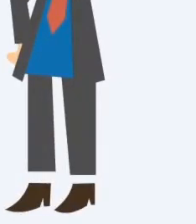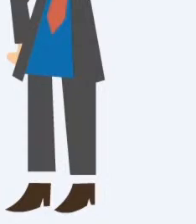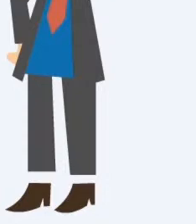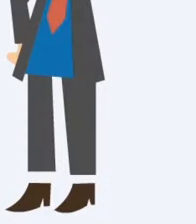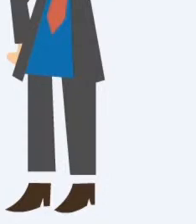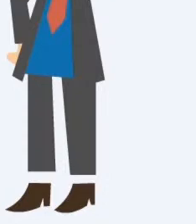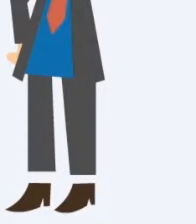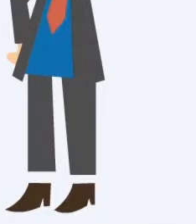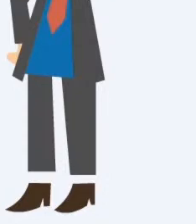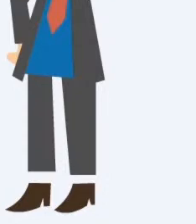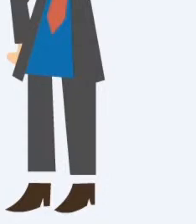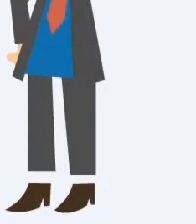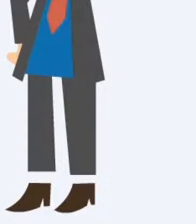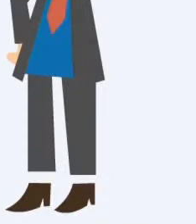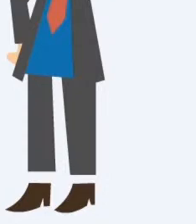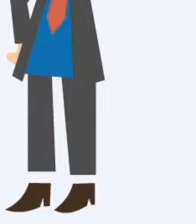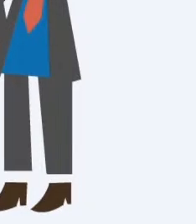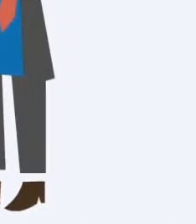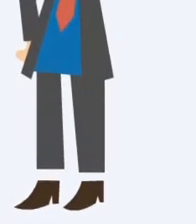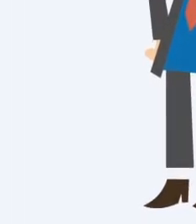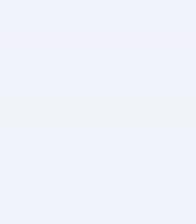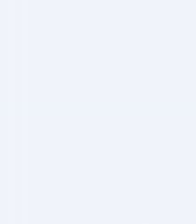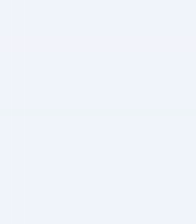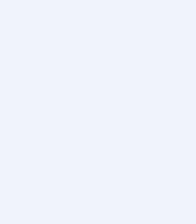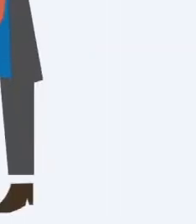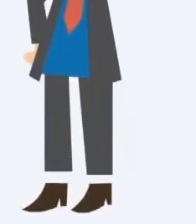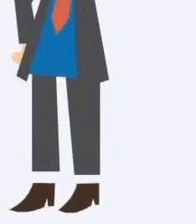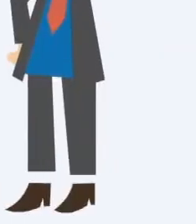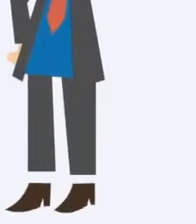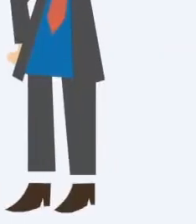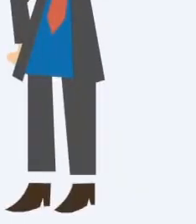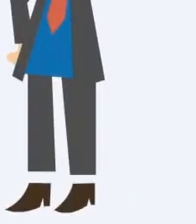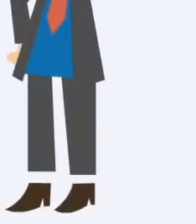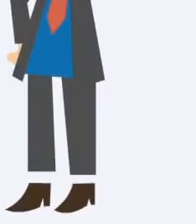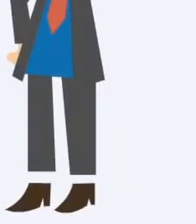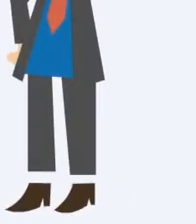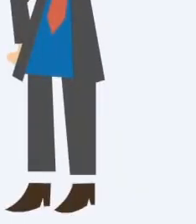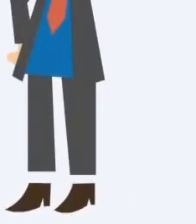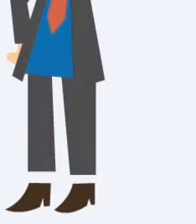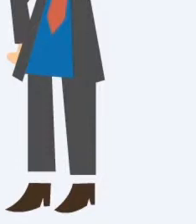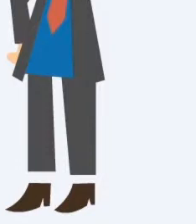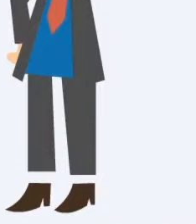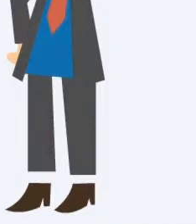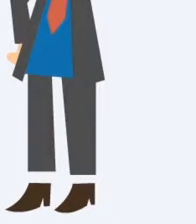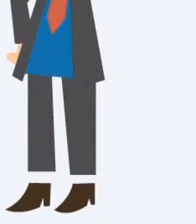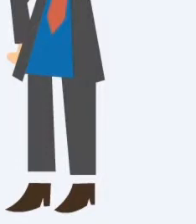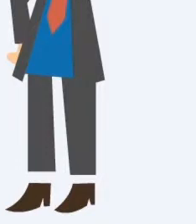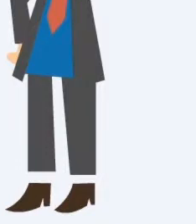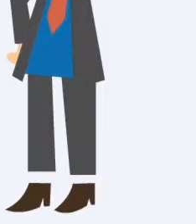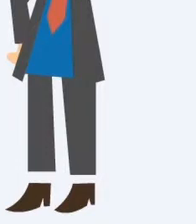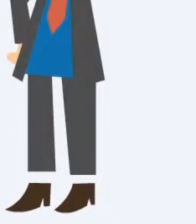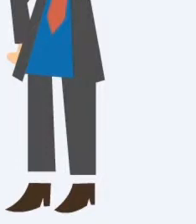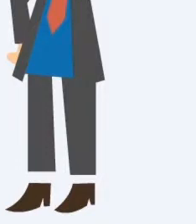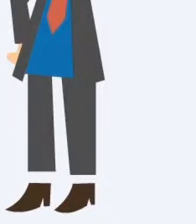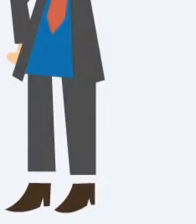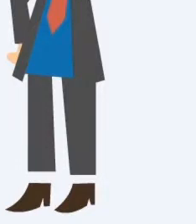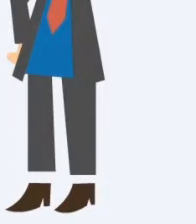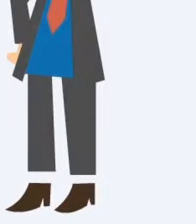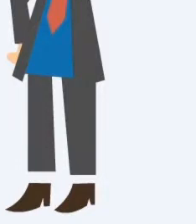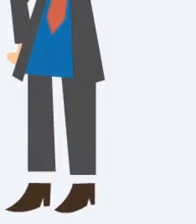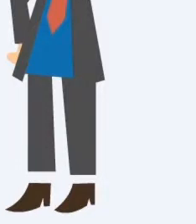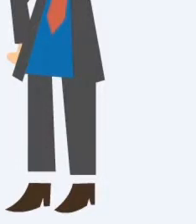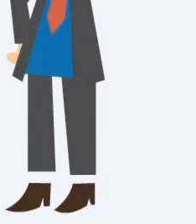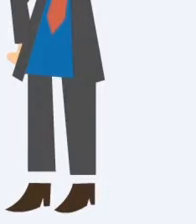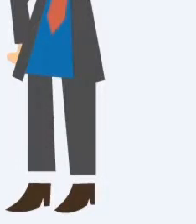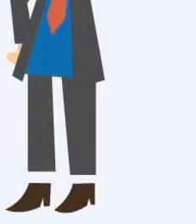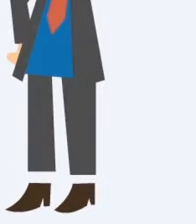de movimiento y dos juegos para mando de movimiento para el PS3, una alfombra o pista de baile para el PS3 y